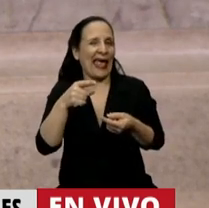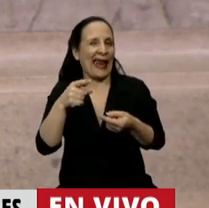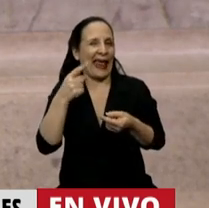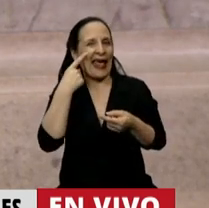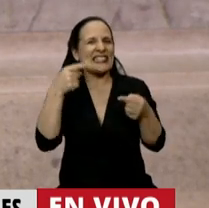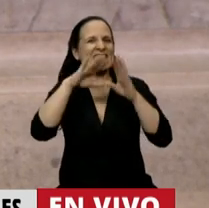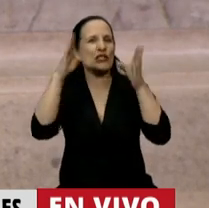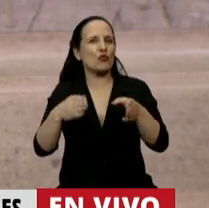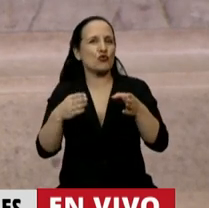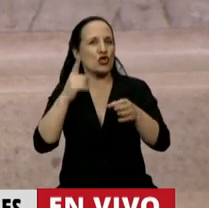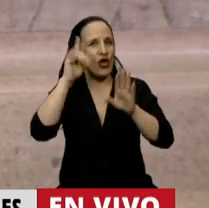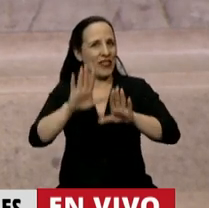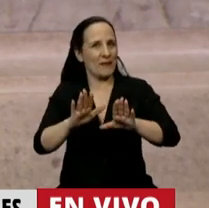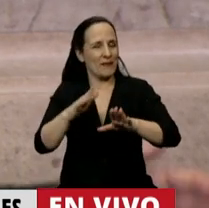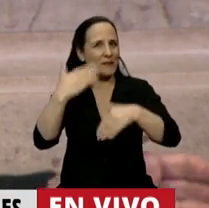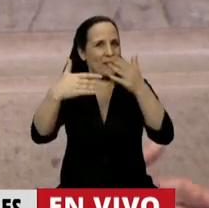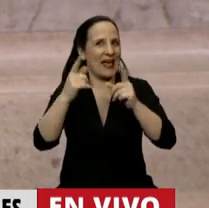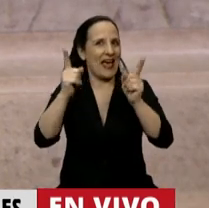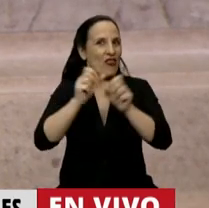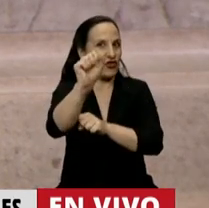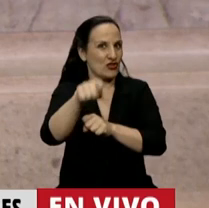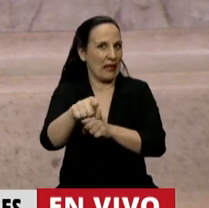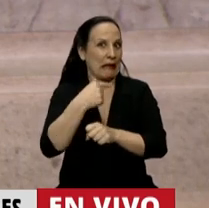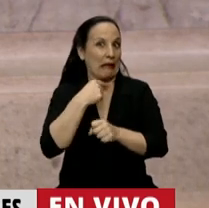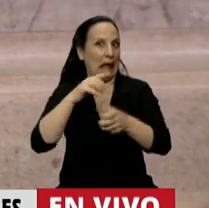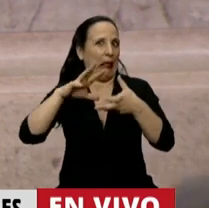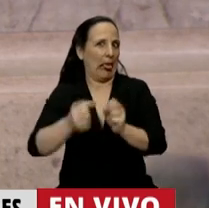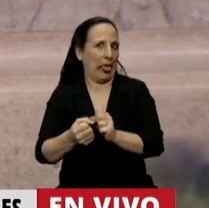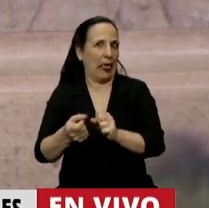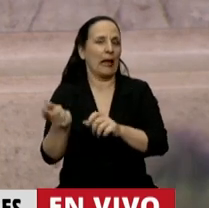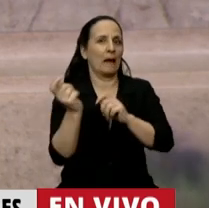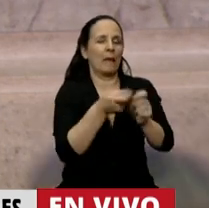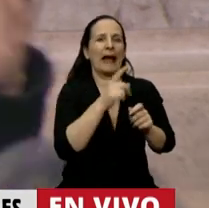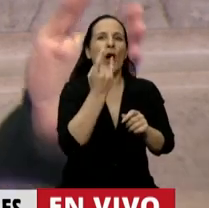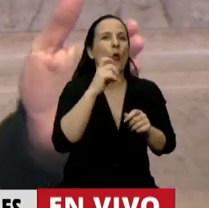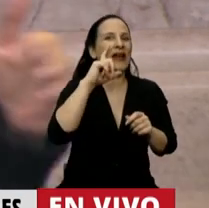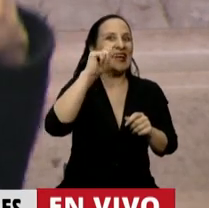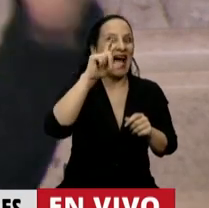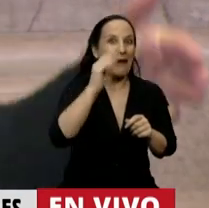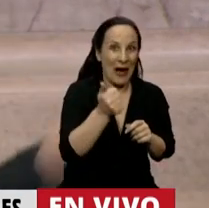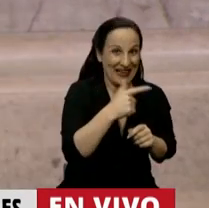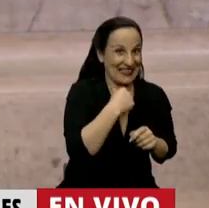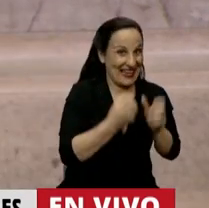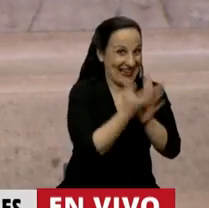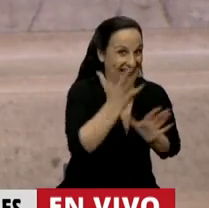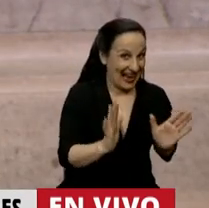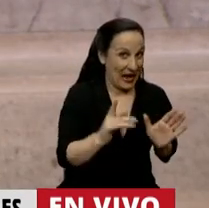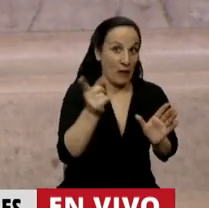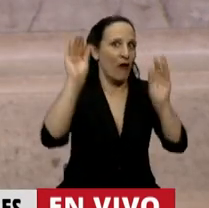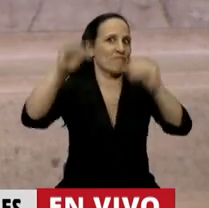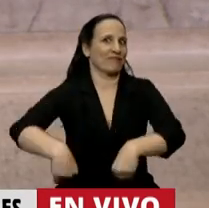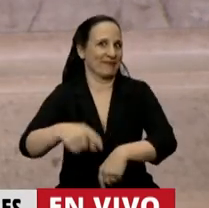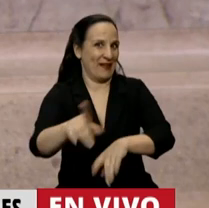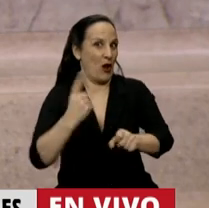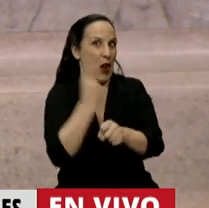formación de la ciudad para crear la Unicaba. Han fracasado por la enorme movilización popular de los docentes, de los estudiantes,